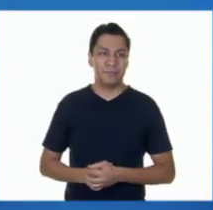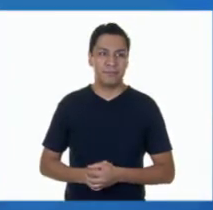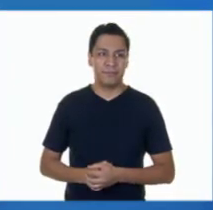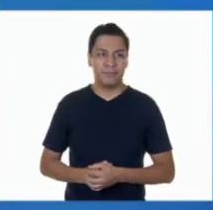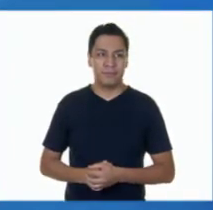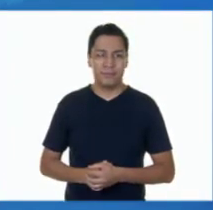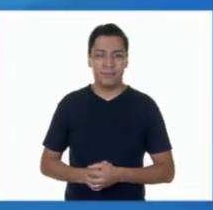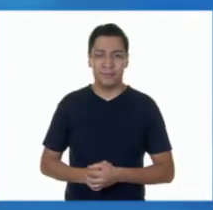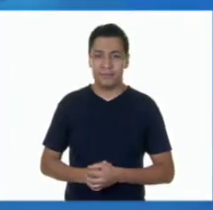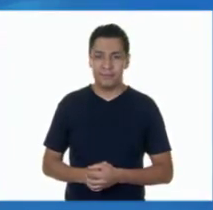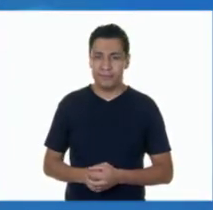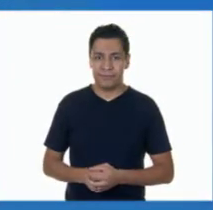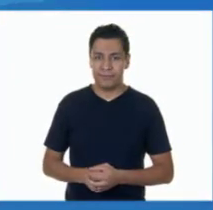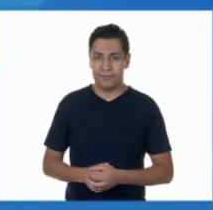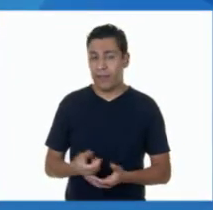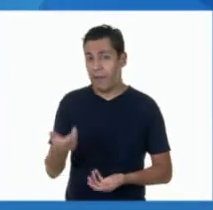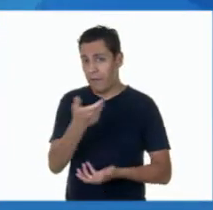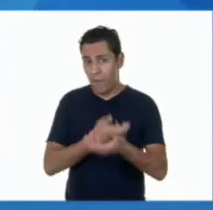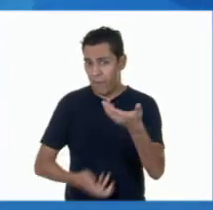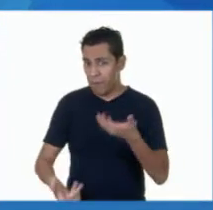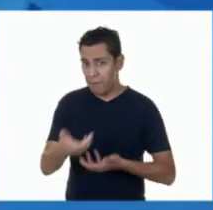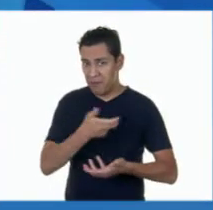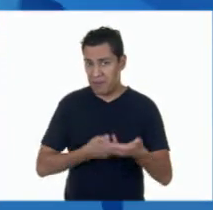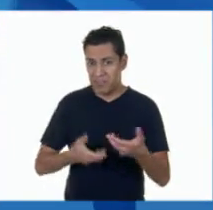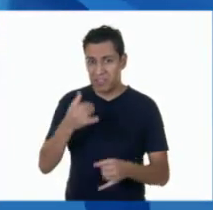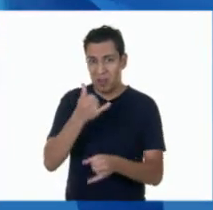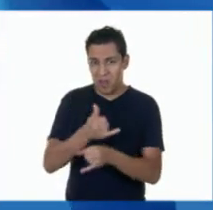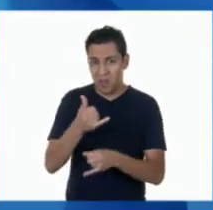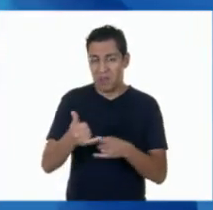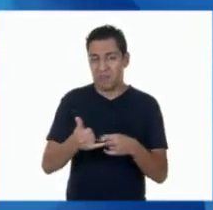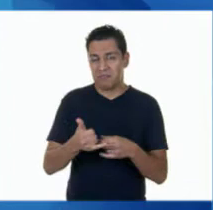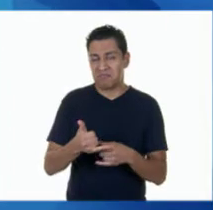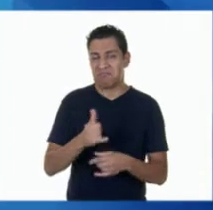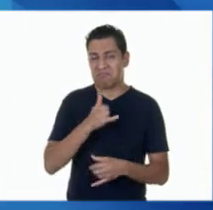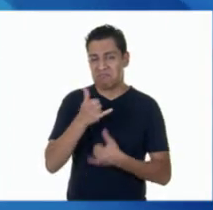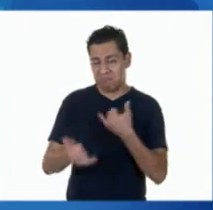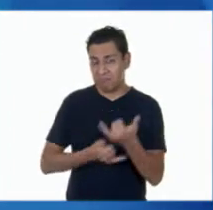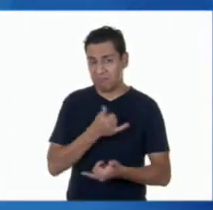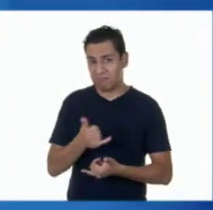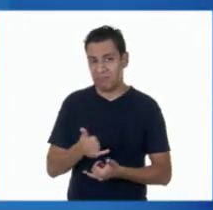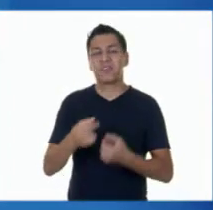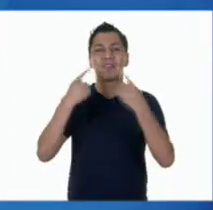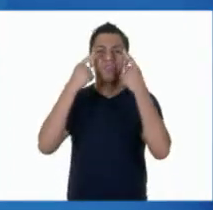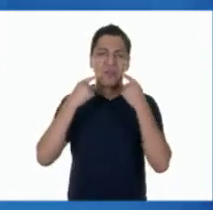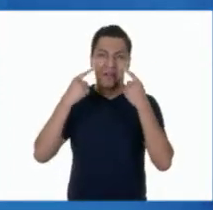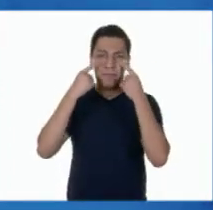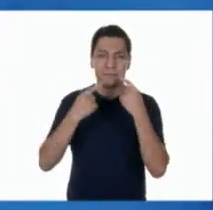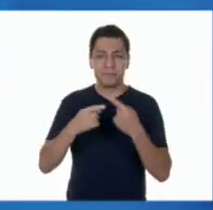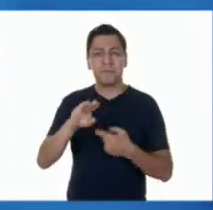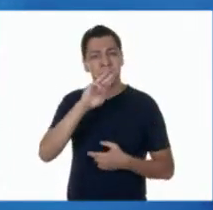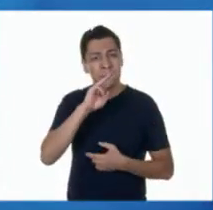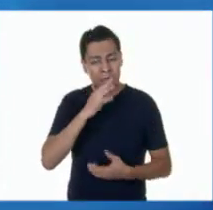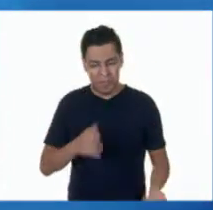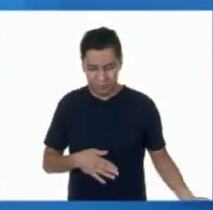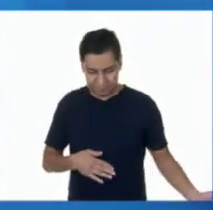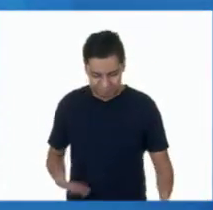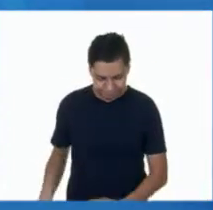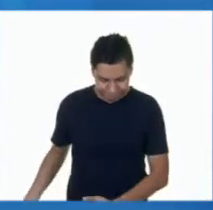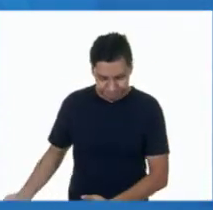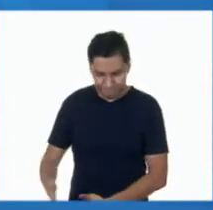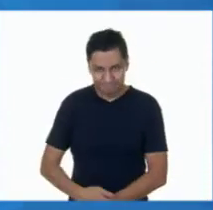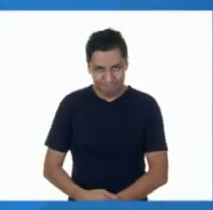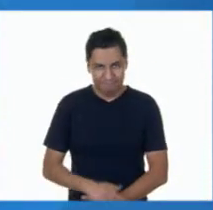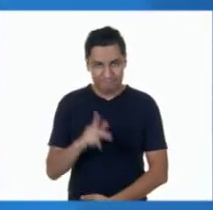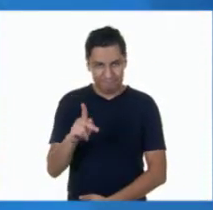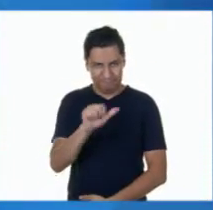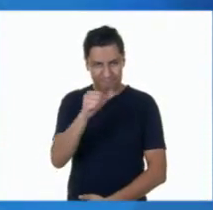Si no quería compartir sus juguetes, también lloraba. Si su mamá le cambiaba el pañal, también